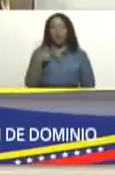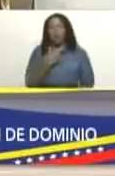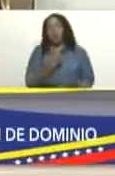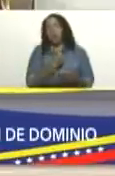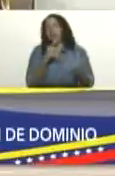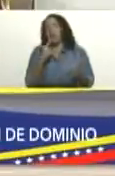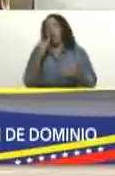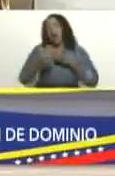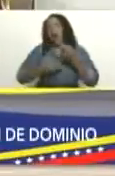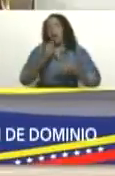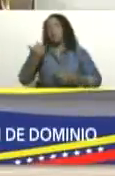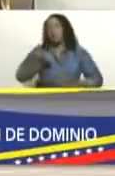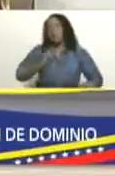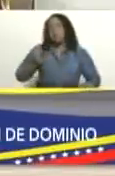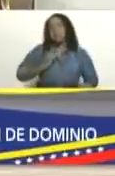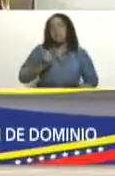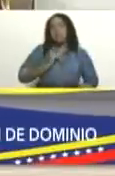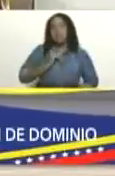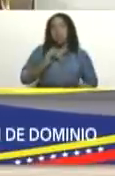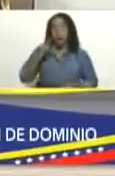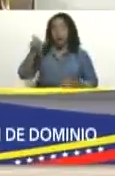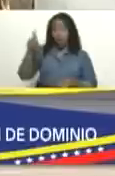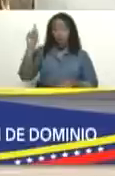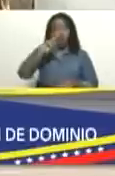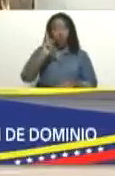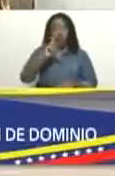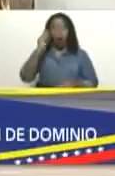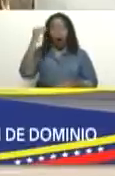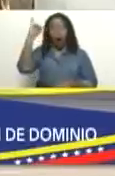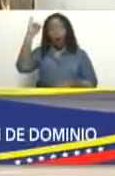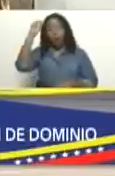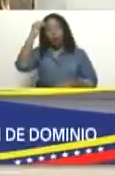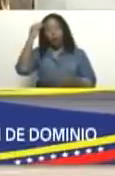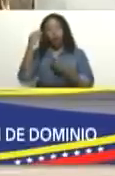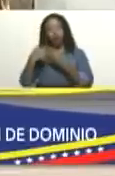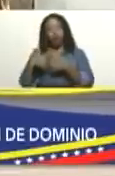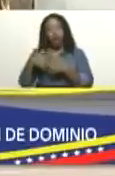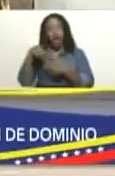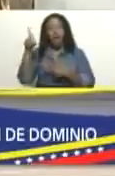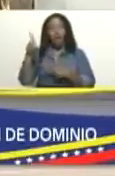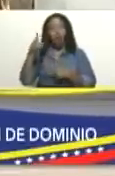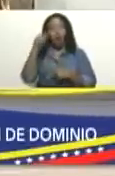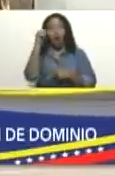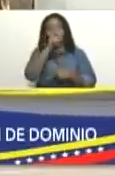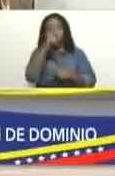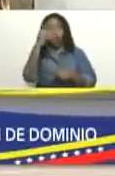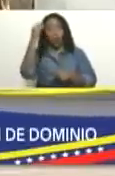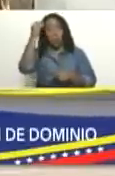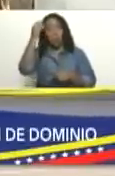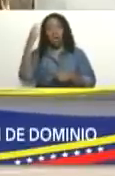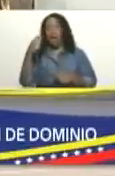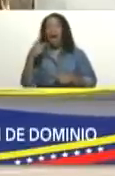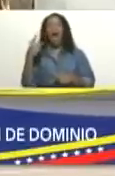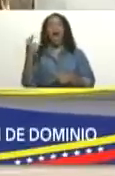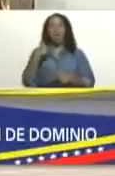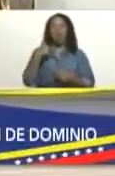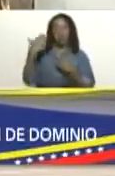aquellos que no reflexionan, los hay, aquellos que creen que no les vamos a llegar,